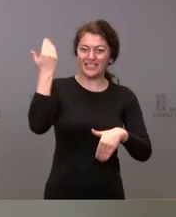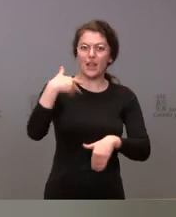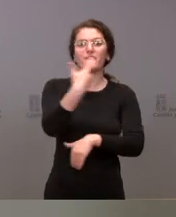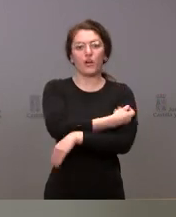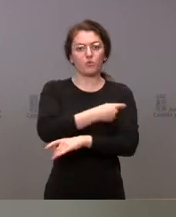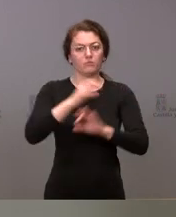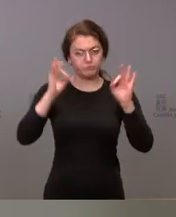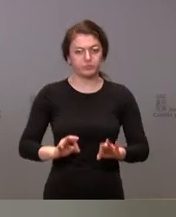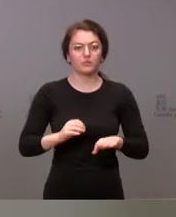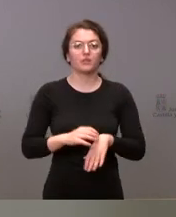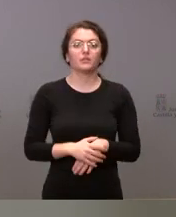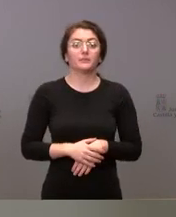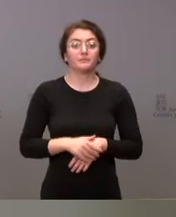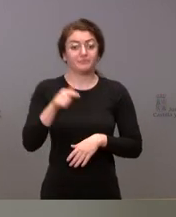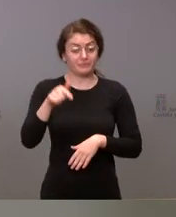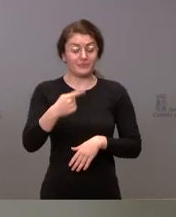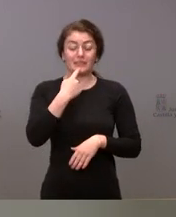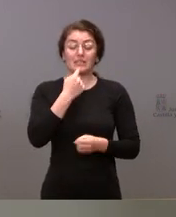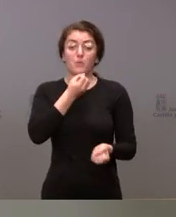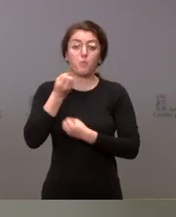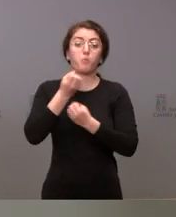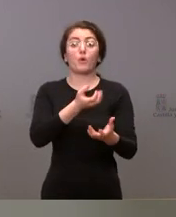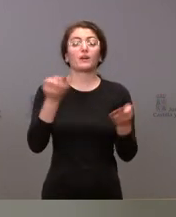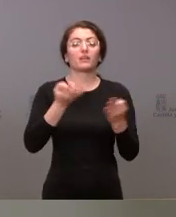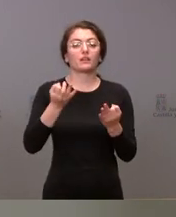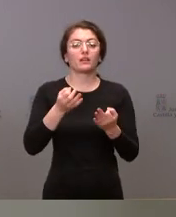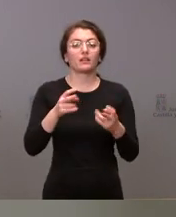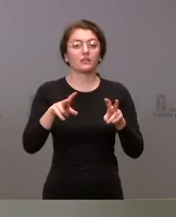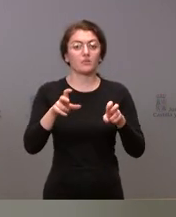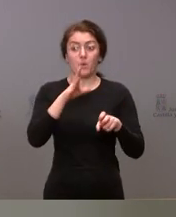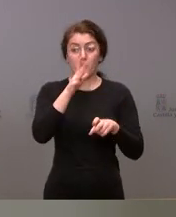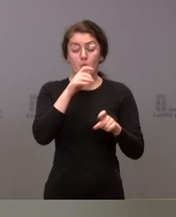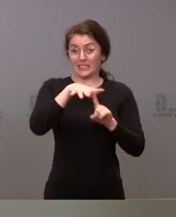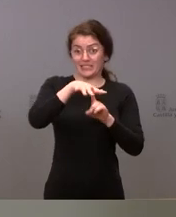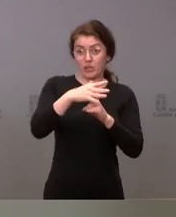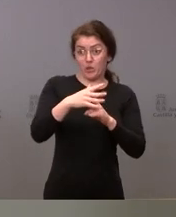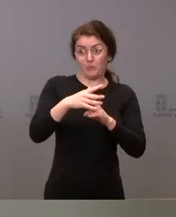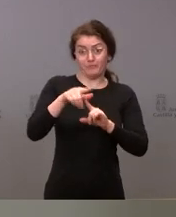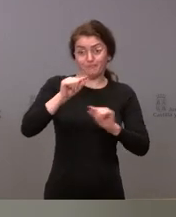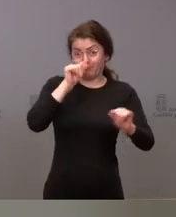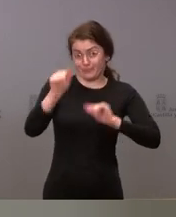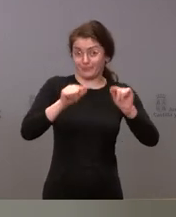Y claro, hay que decirles también que debido a las circunstancias de la infección,